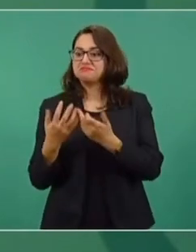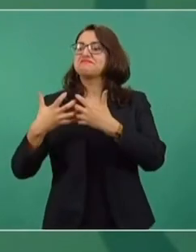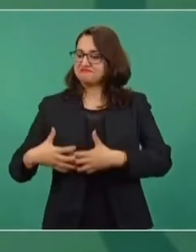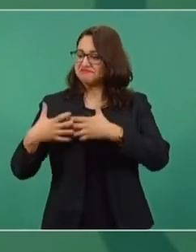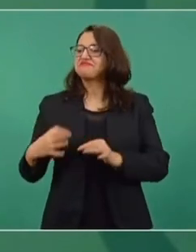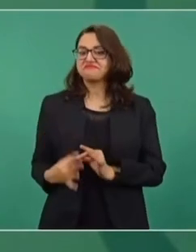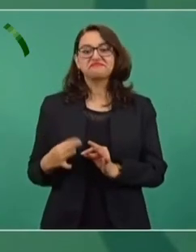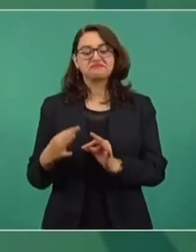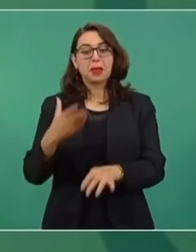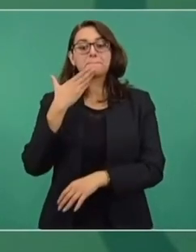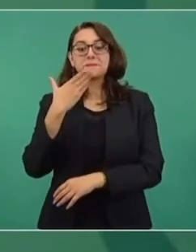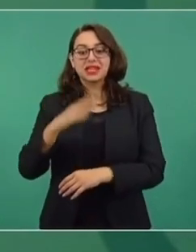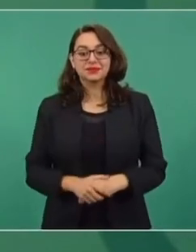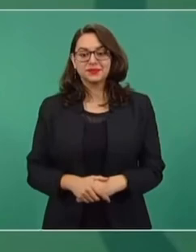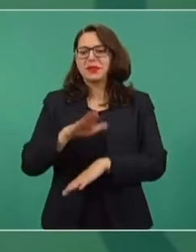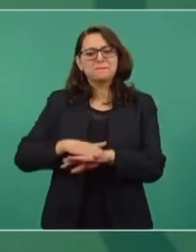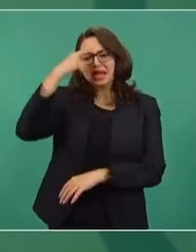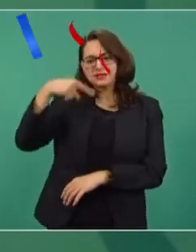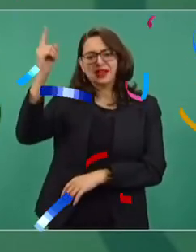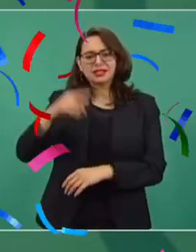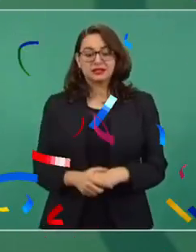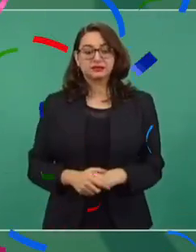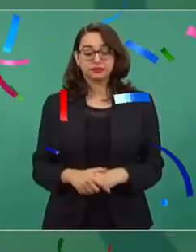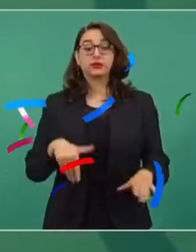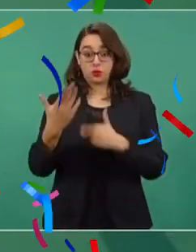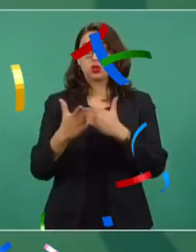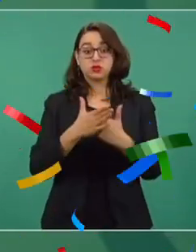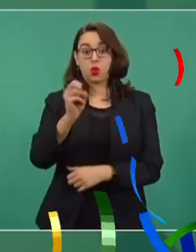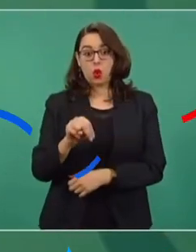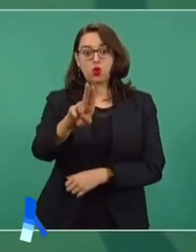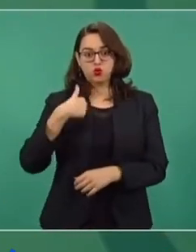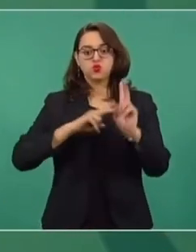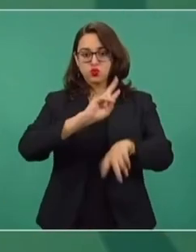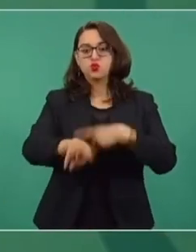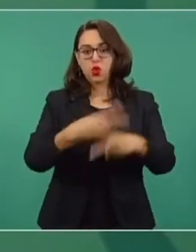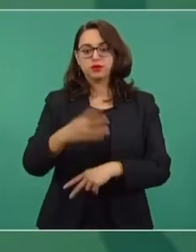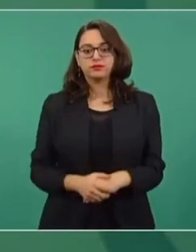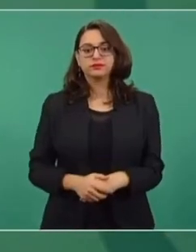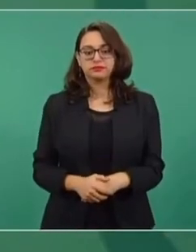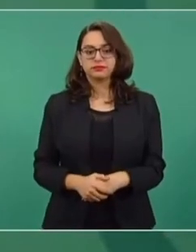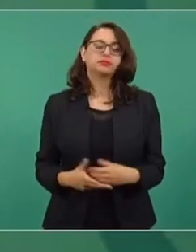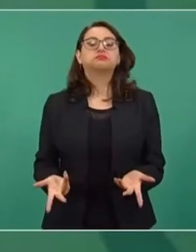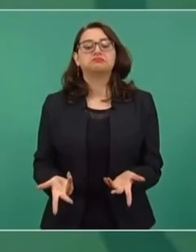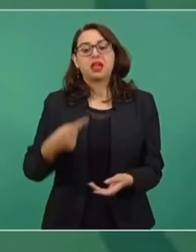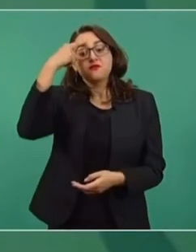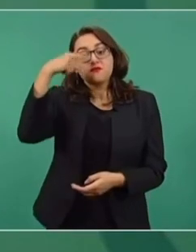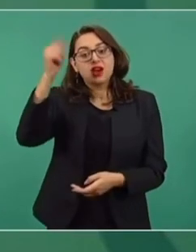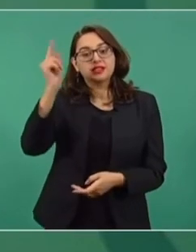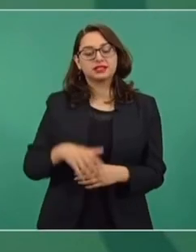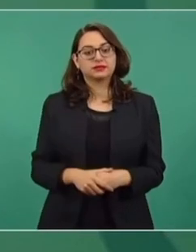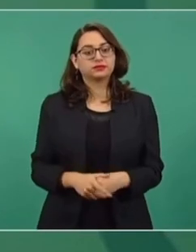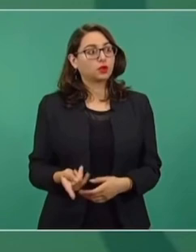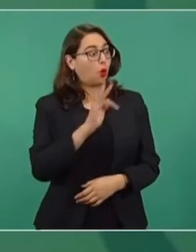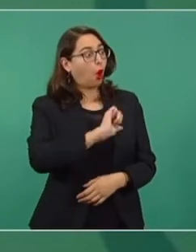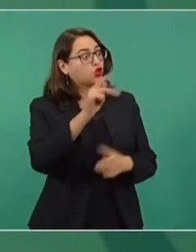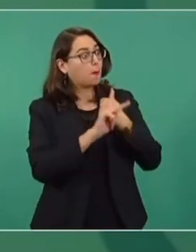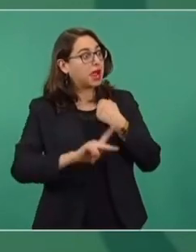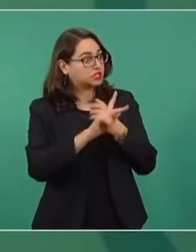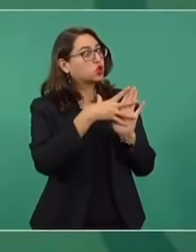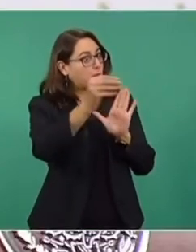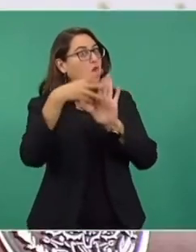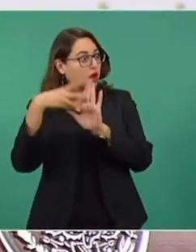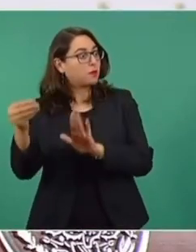Y es sencillo de aplicar. Para eso voy a la ONU. Sencillo, es una fórmula muy sencilla. Se podría exportar. Sí,